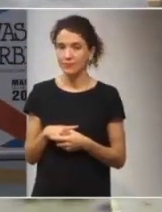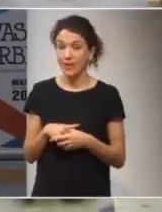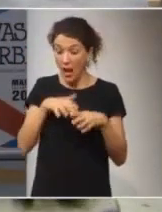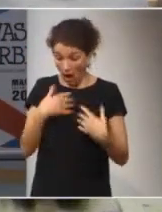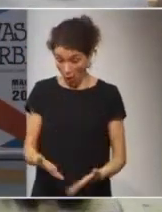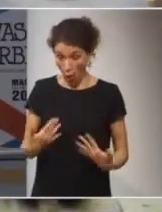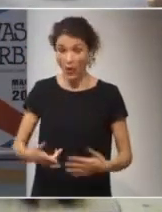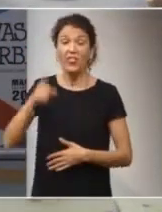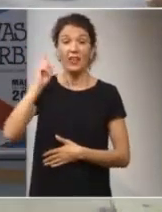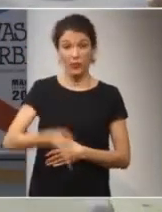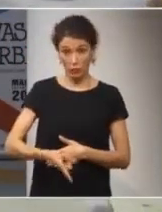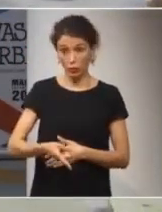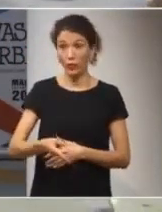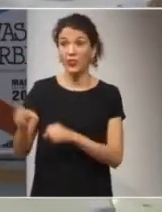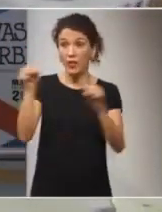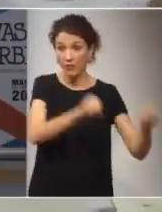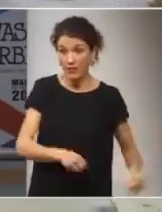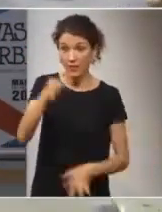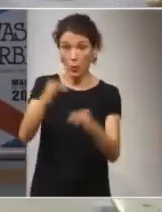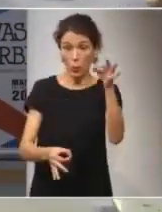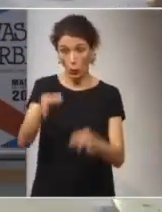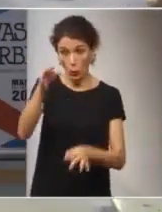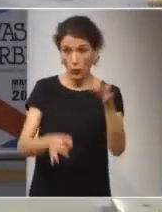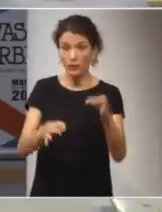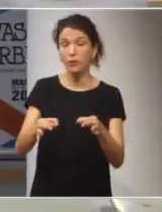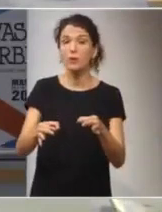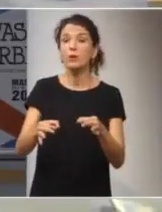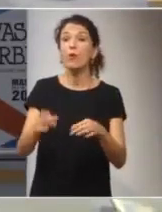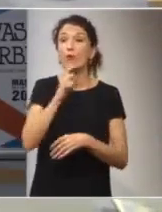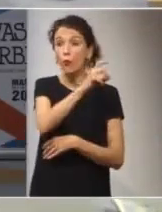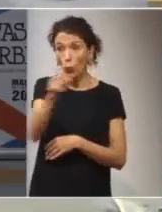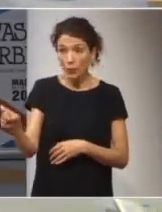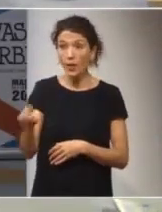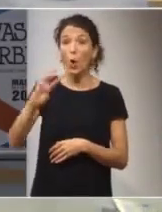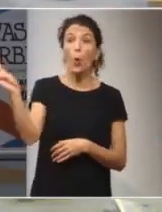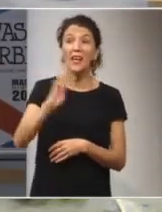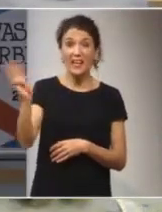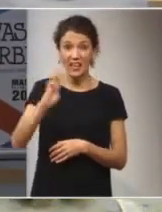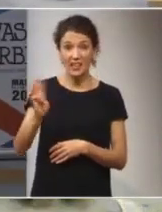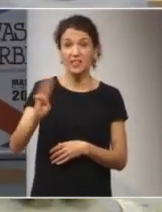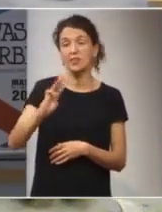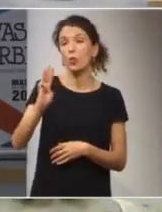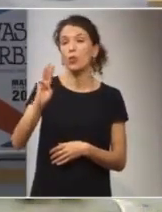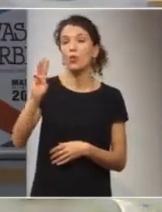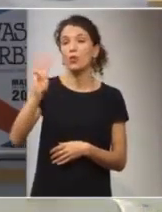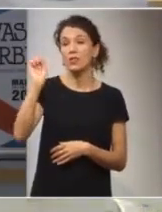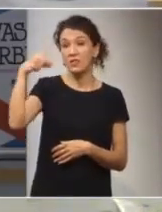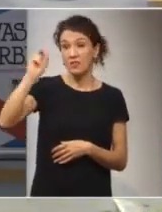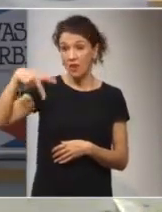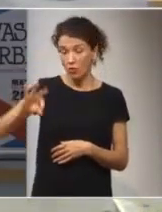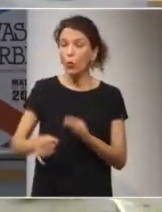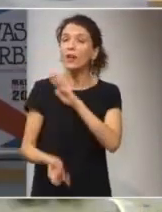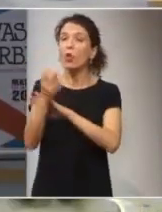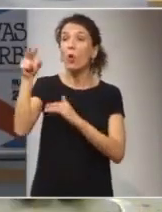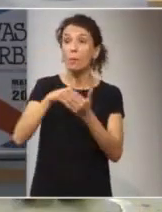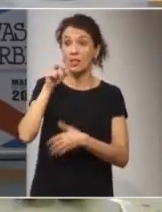Actualmente es director de la defensa jurídica del fundador de Wikileaks, Julian Assange, y en 2012 creó